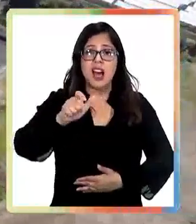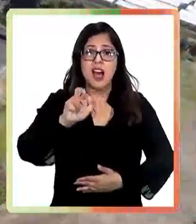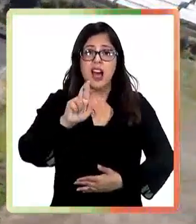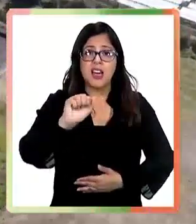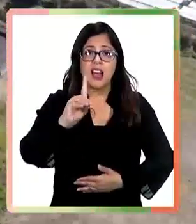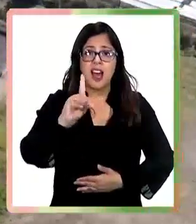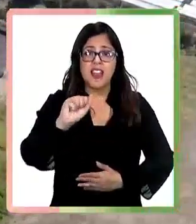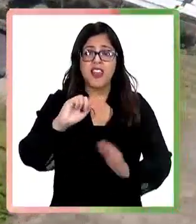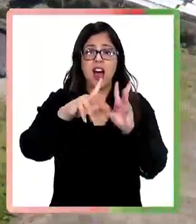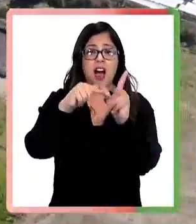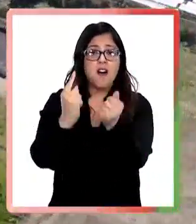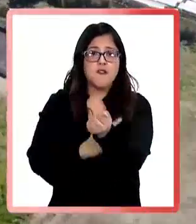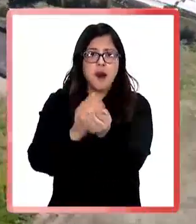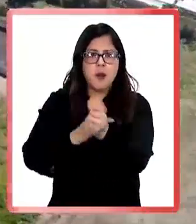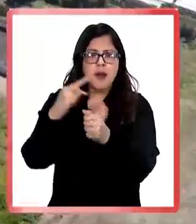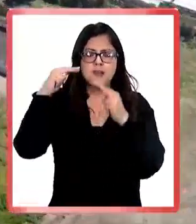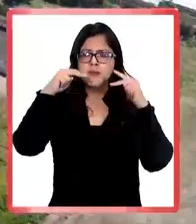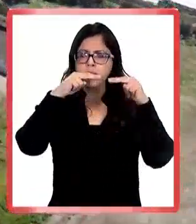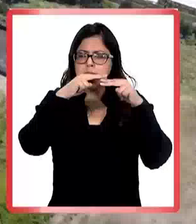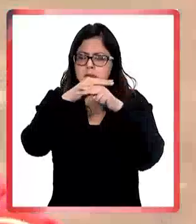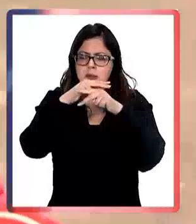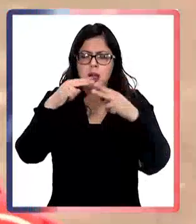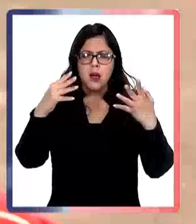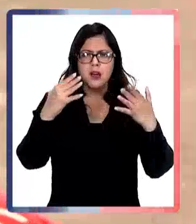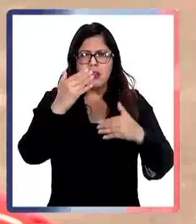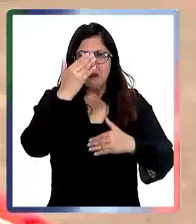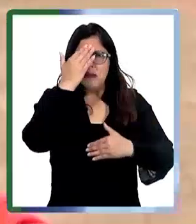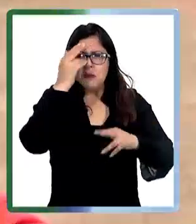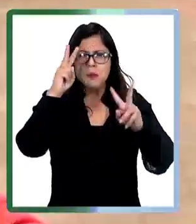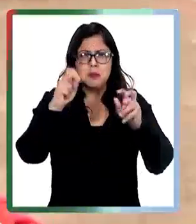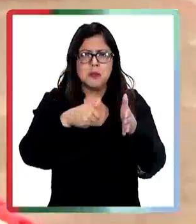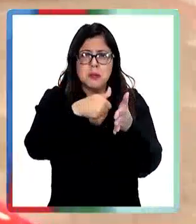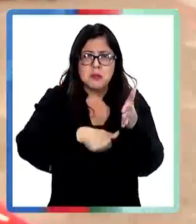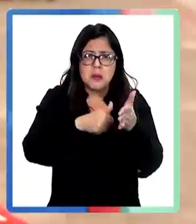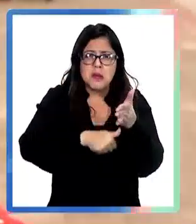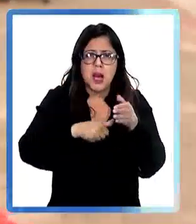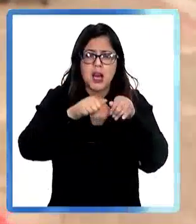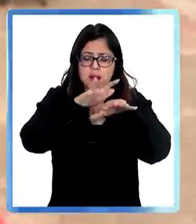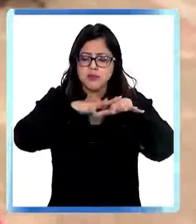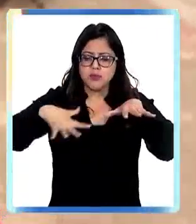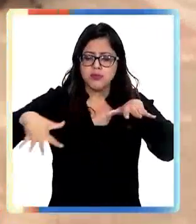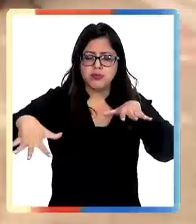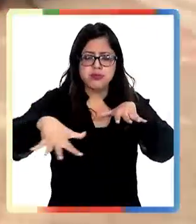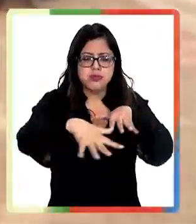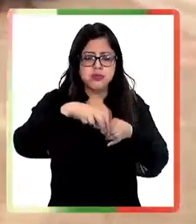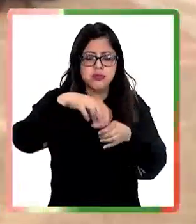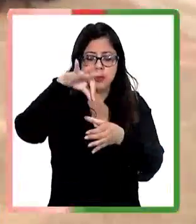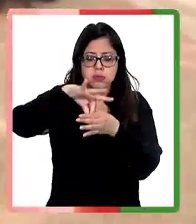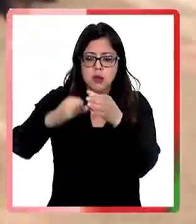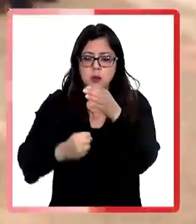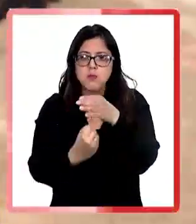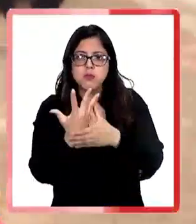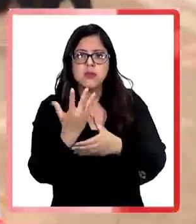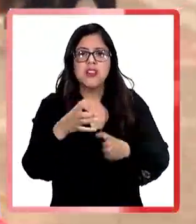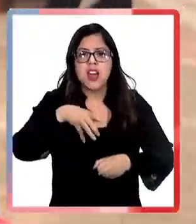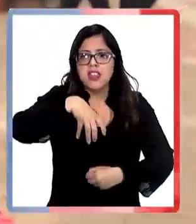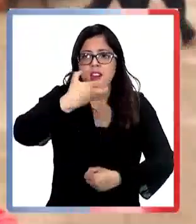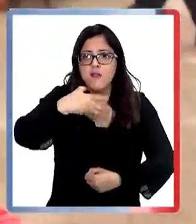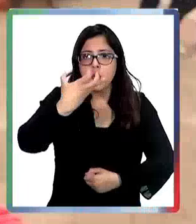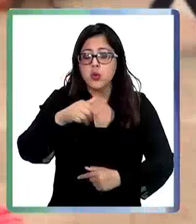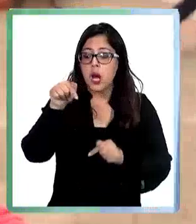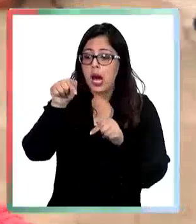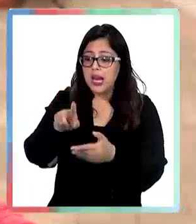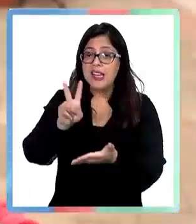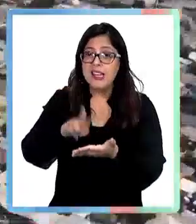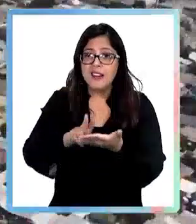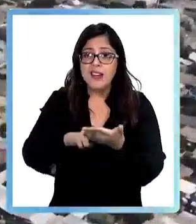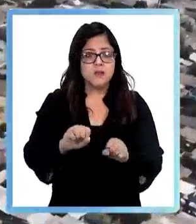La verdad es que me parece increíble que todavía, a pesar de que esto está ocurriendo hace tantos días, no se haya hecho nada, no se haya tomado